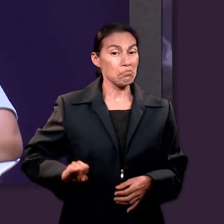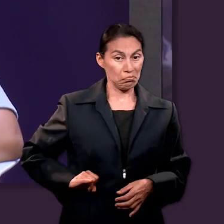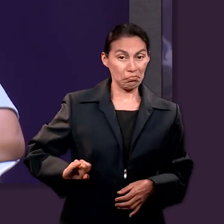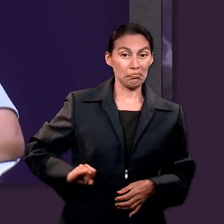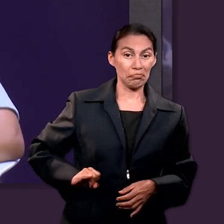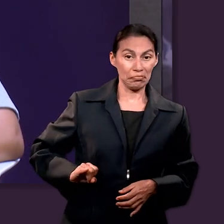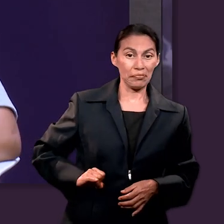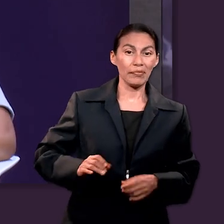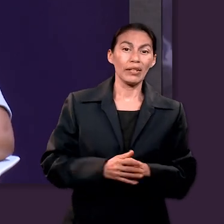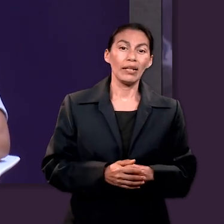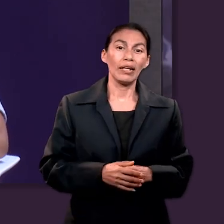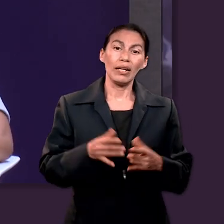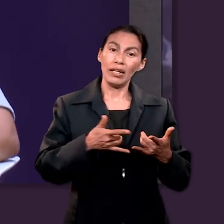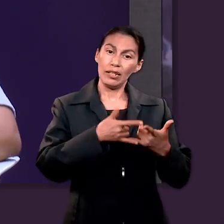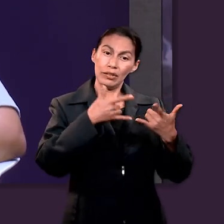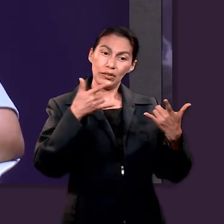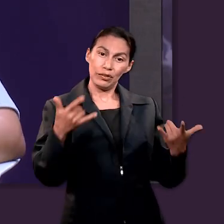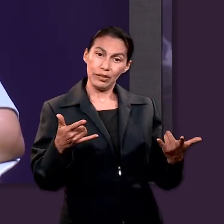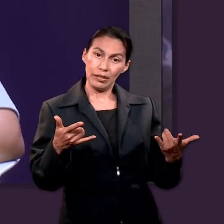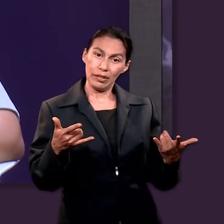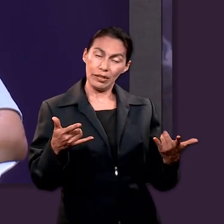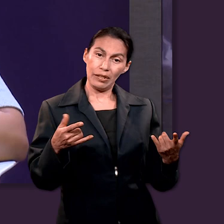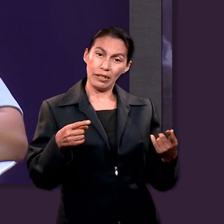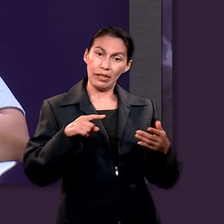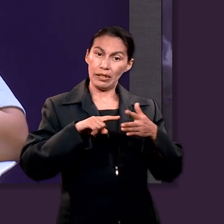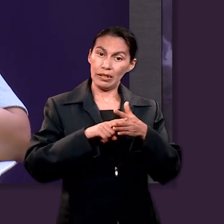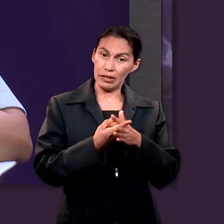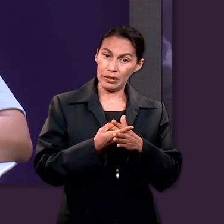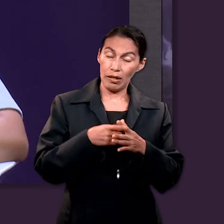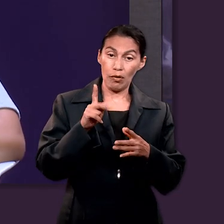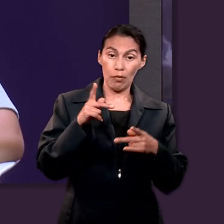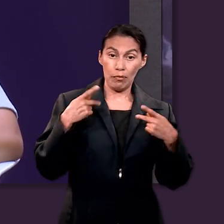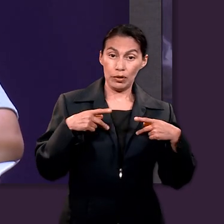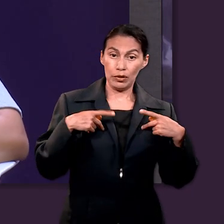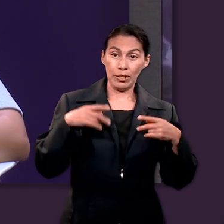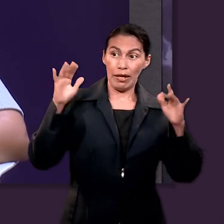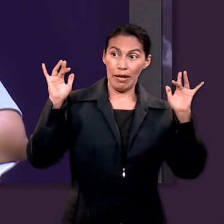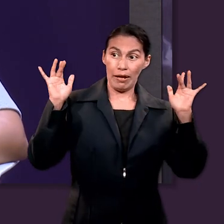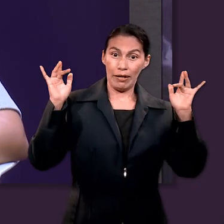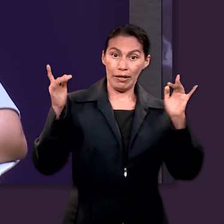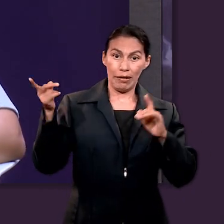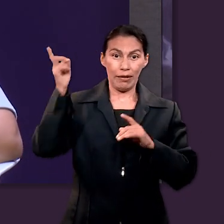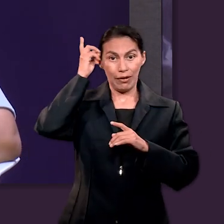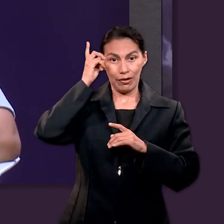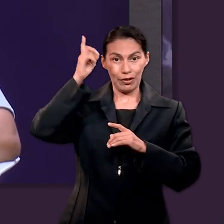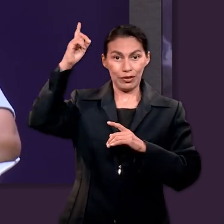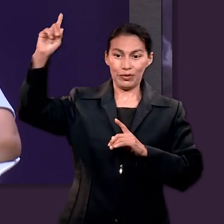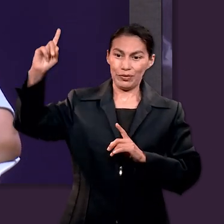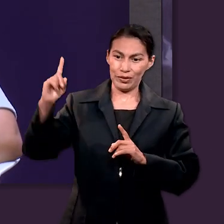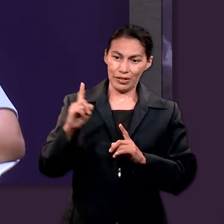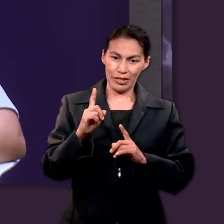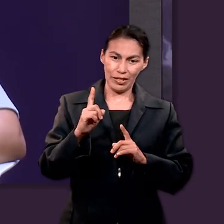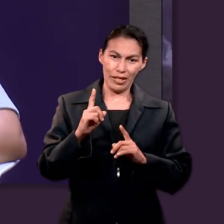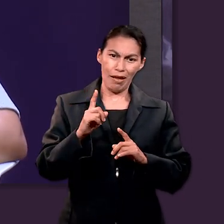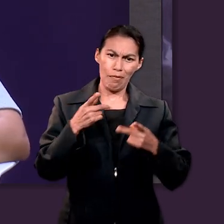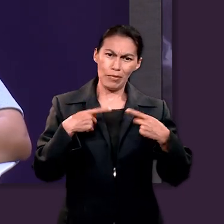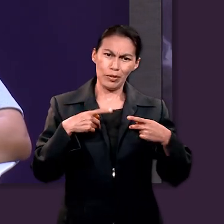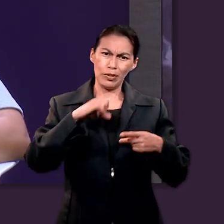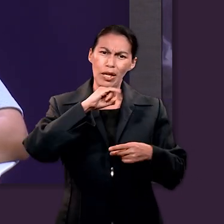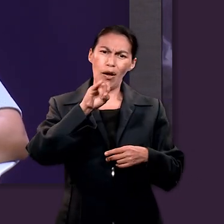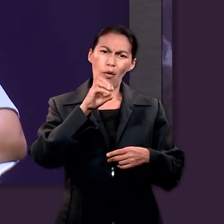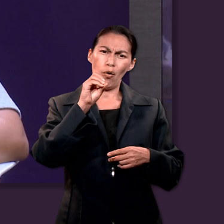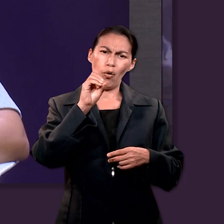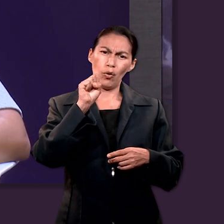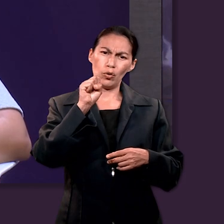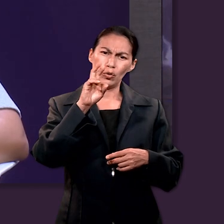es bien interesante, ¿no? Empezamos esta historia cuando un comandante, que realmente es un ángel enviado de Dios, se presenta a Josué y le